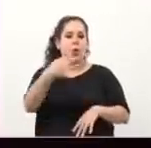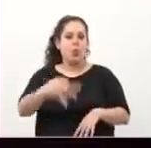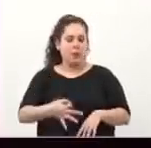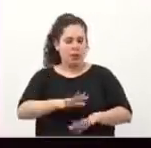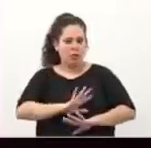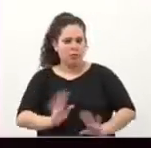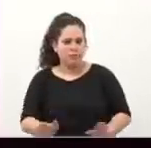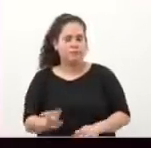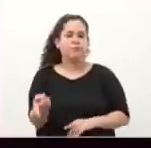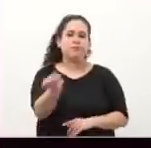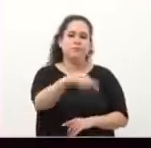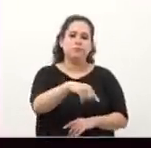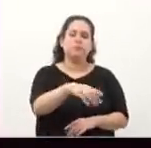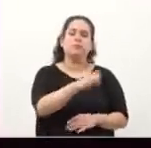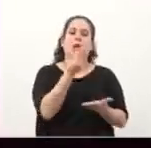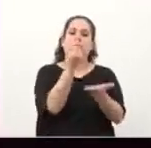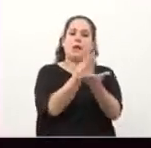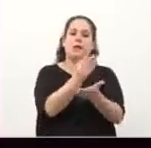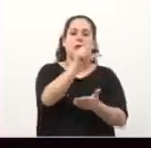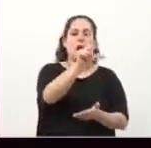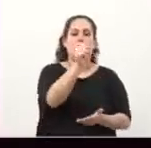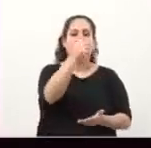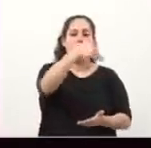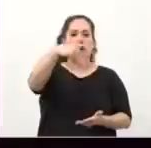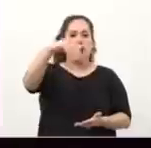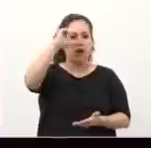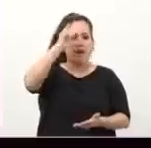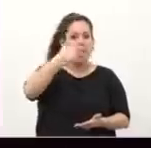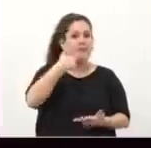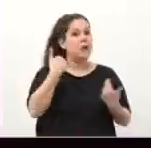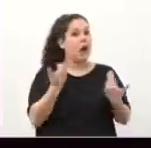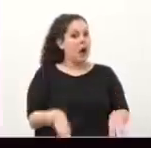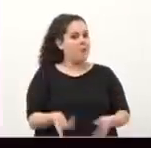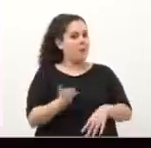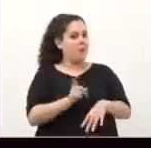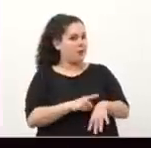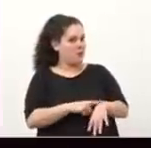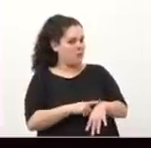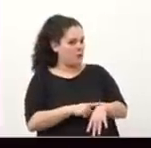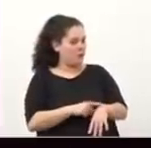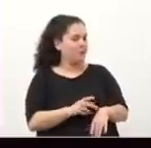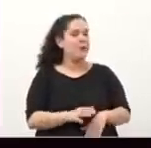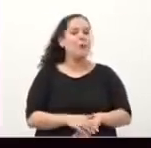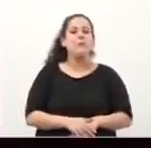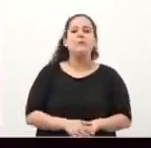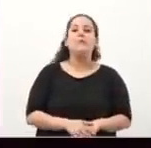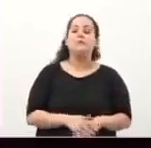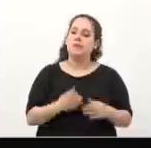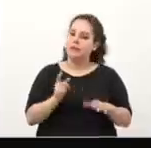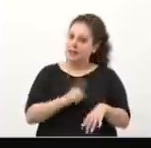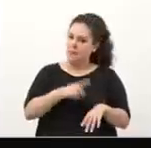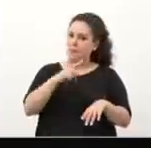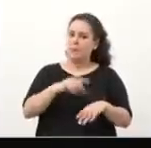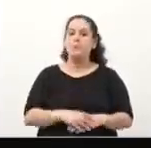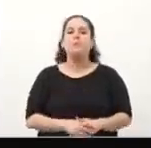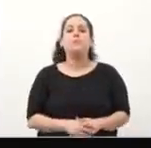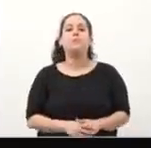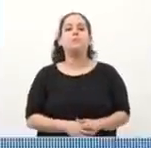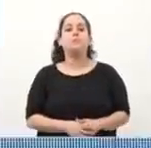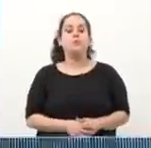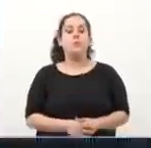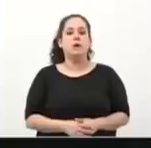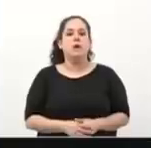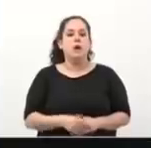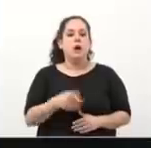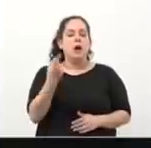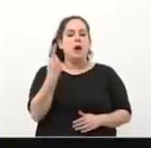ahora la palabra al candidato Matías Lámez. Aproveche el minuto que tiene. Tiempo. Cuando me metí en el mundo del